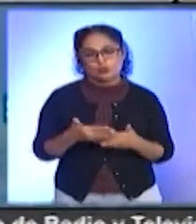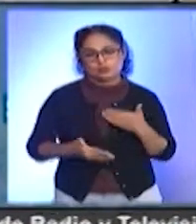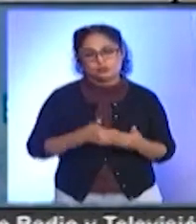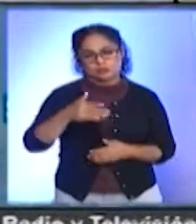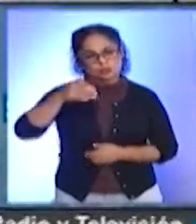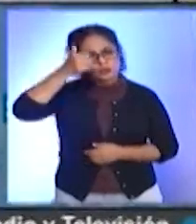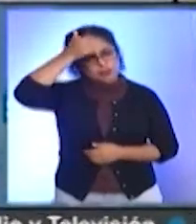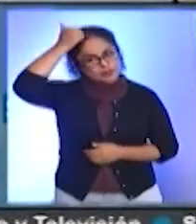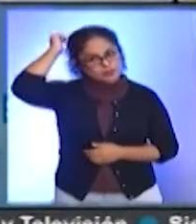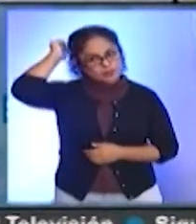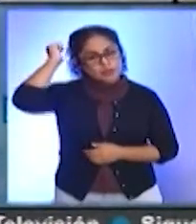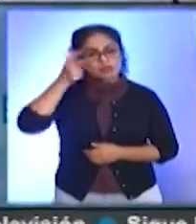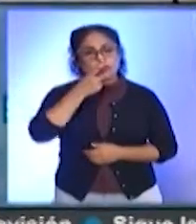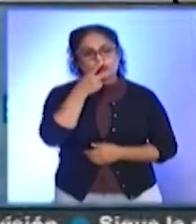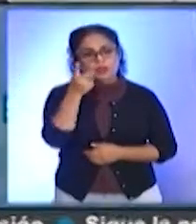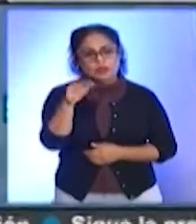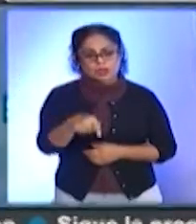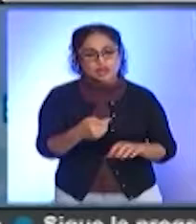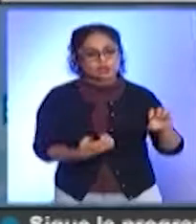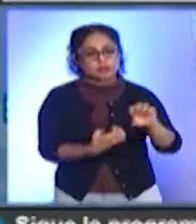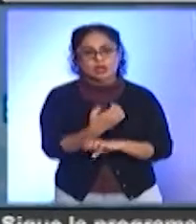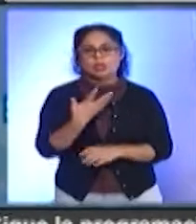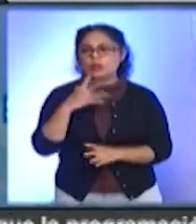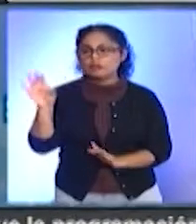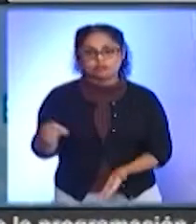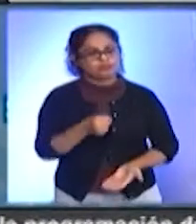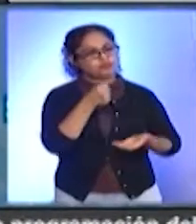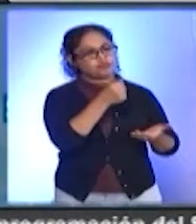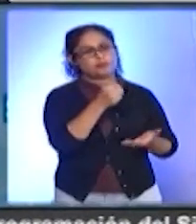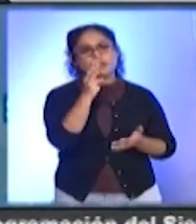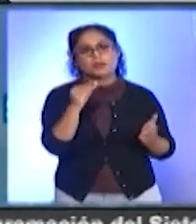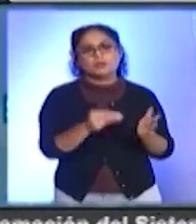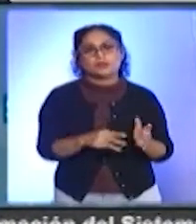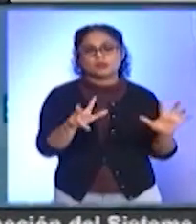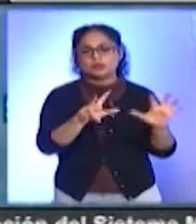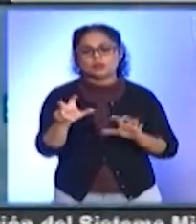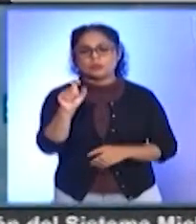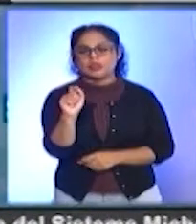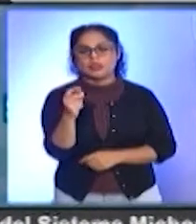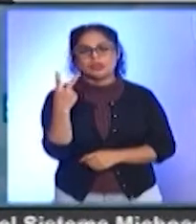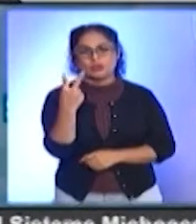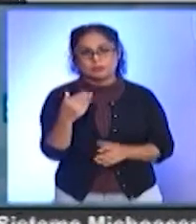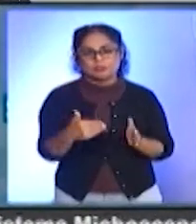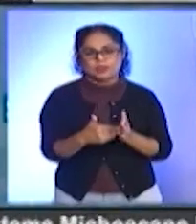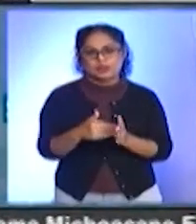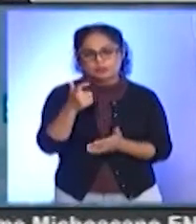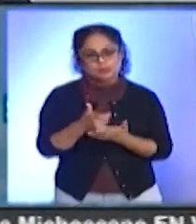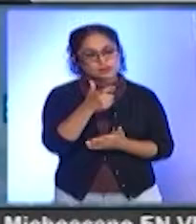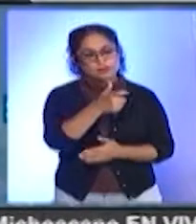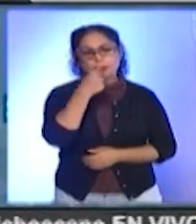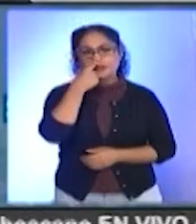Ramírez Bedoya, reiteró que nuestro estado recibirá 3.822 millones de pesos de recurso extraordinario por parte de la